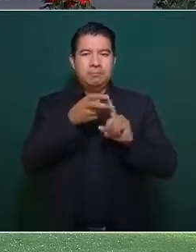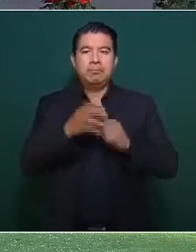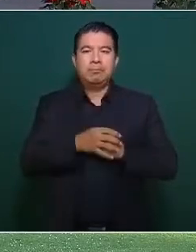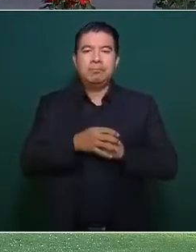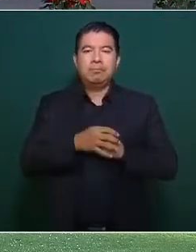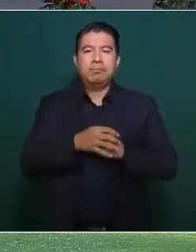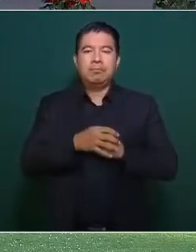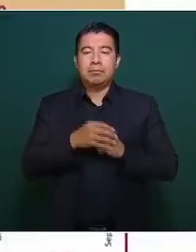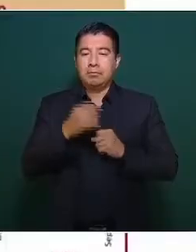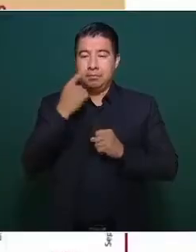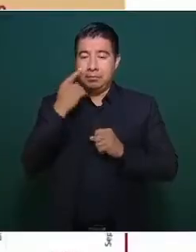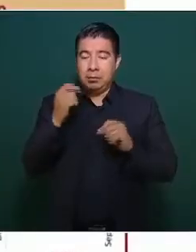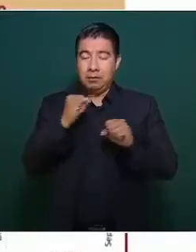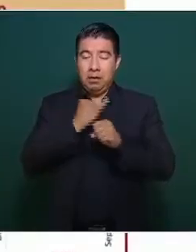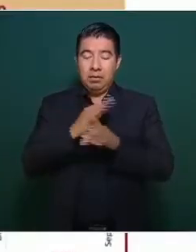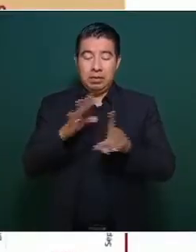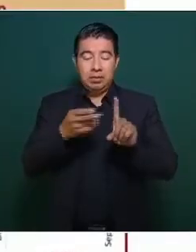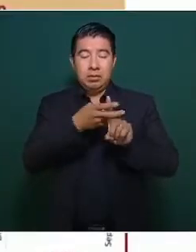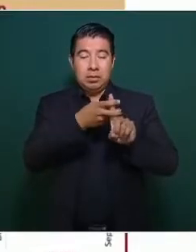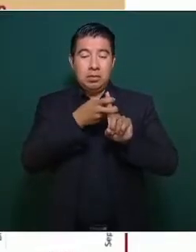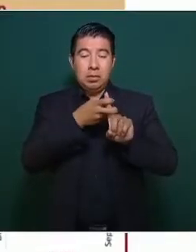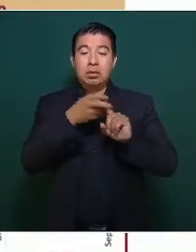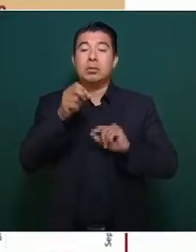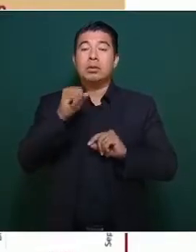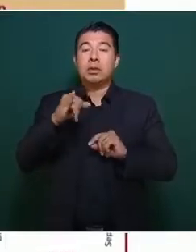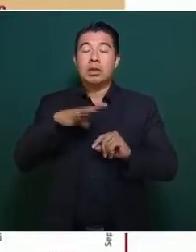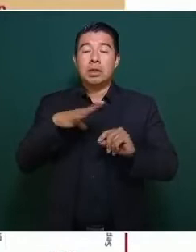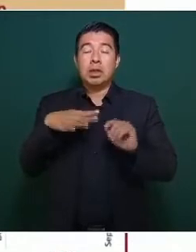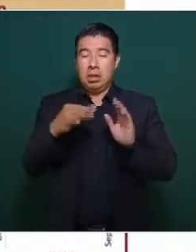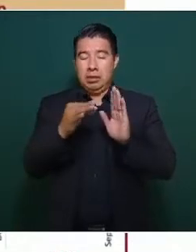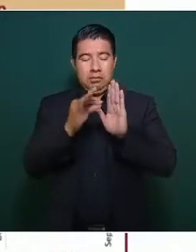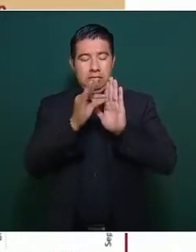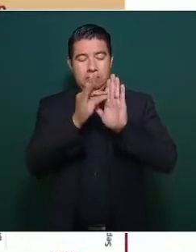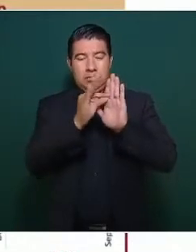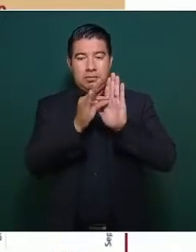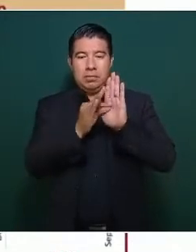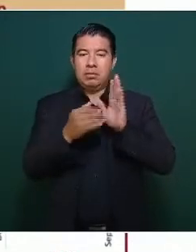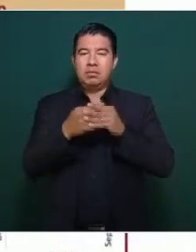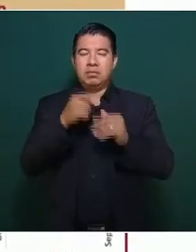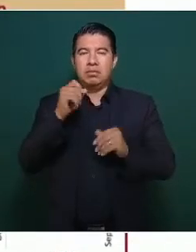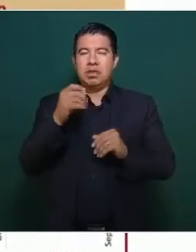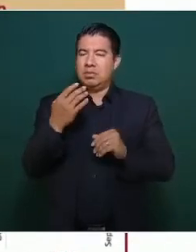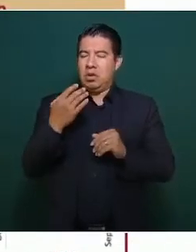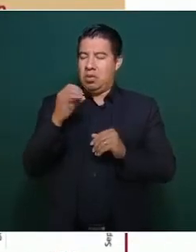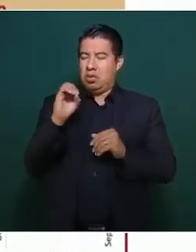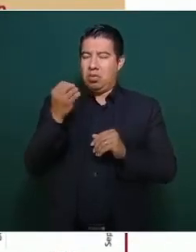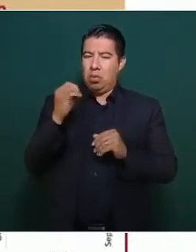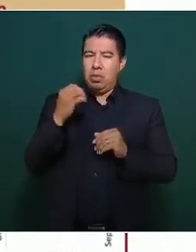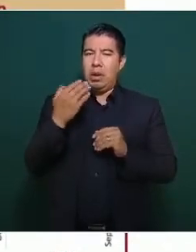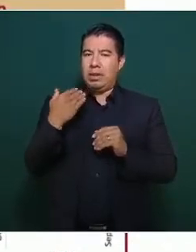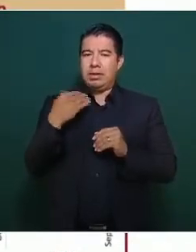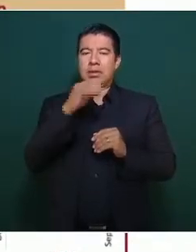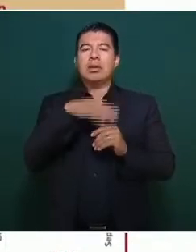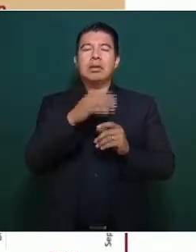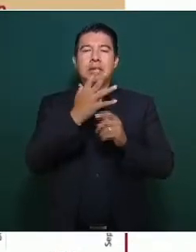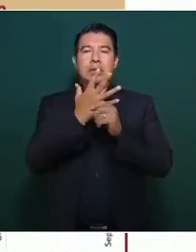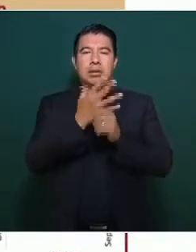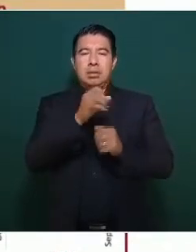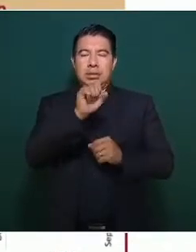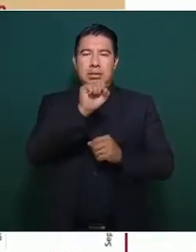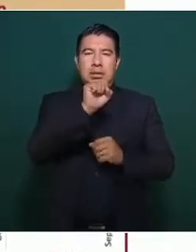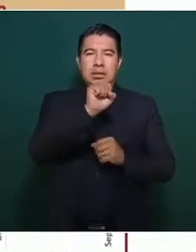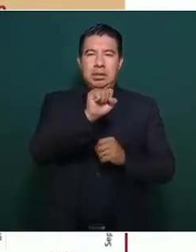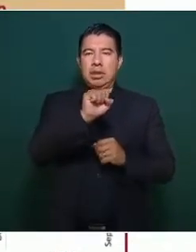Tenemos la información hasta el mes de octubre, que es lo que nos da de datos el Secretariado Ejecutivo del Sistema